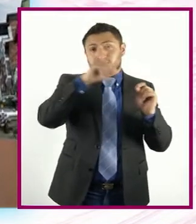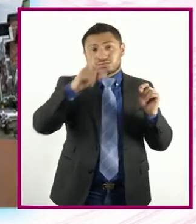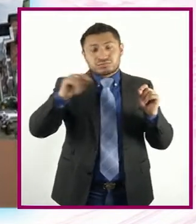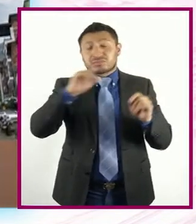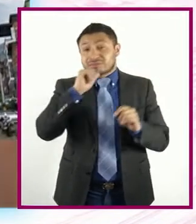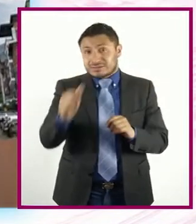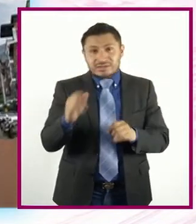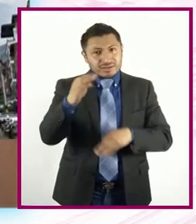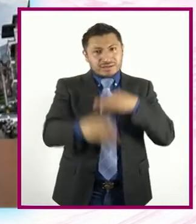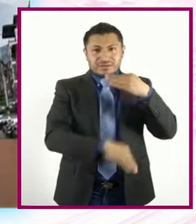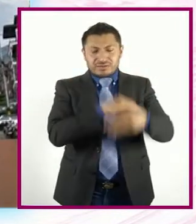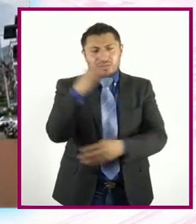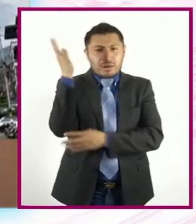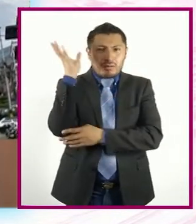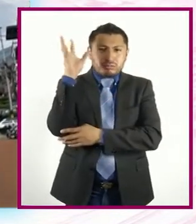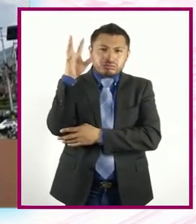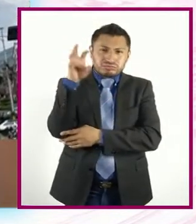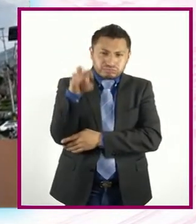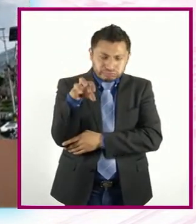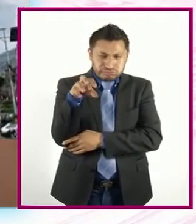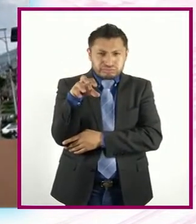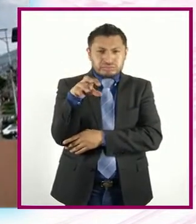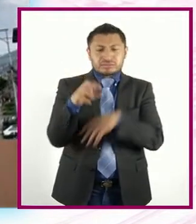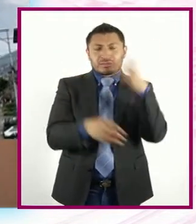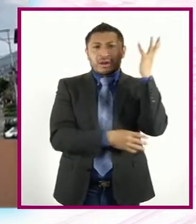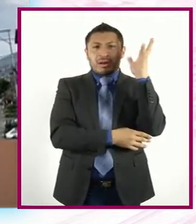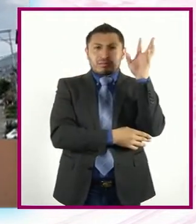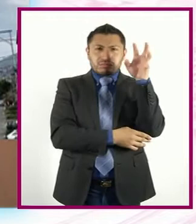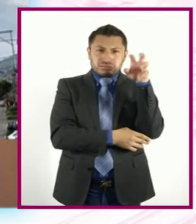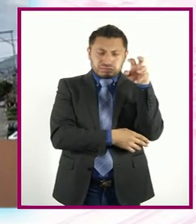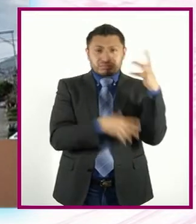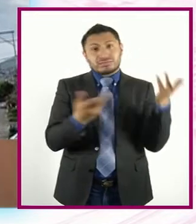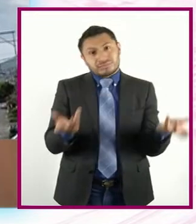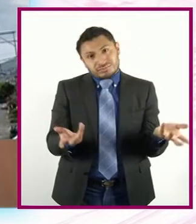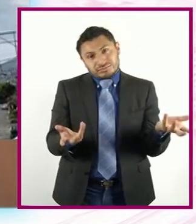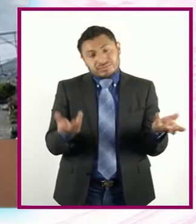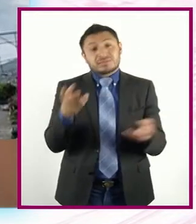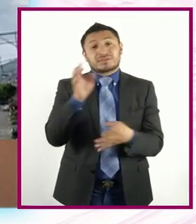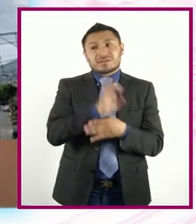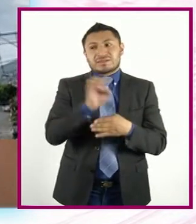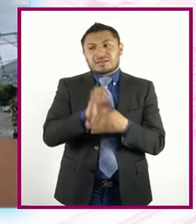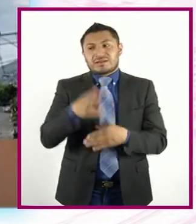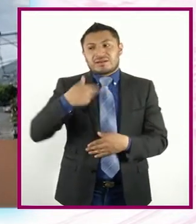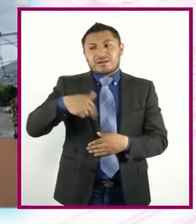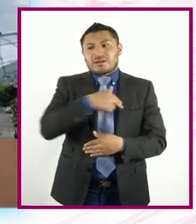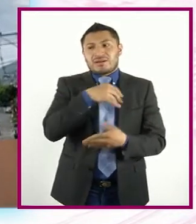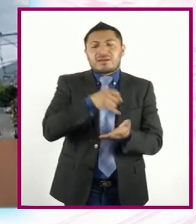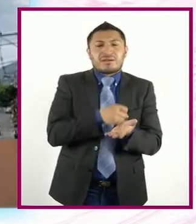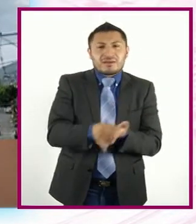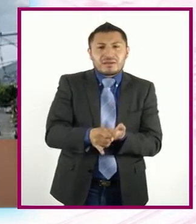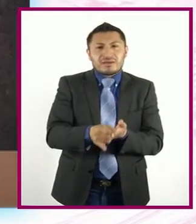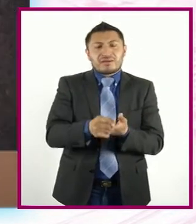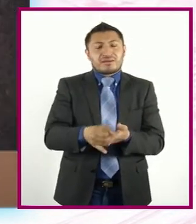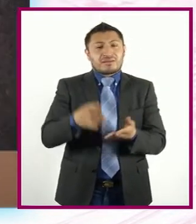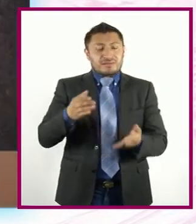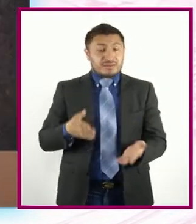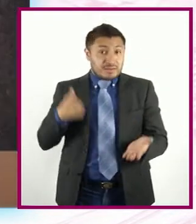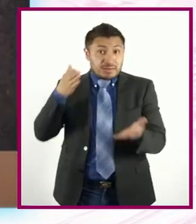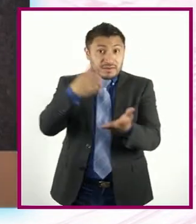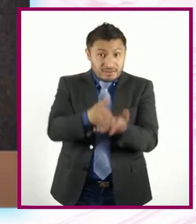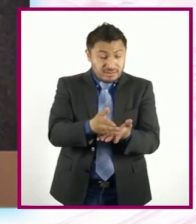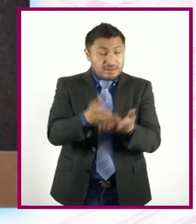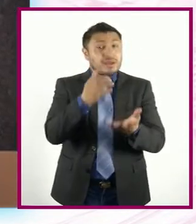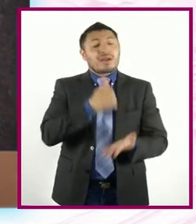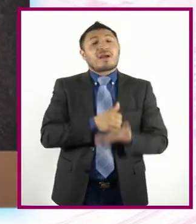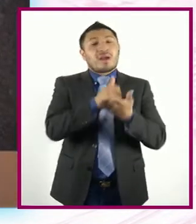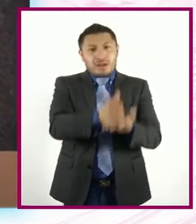estaban Todas se les había caído Estaban los palos Así Y pues Entonces decidimos Intervenir Est